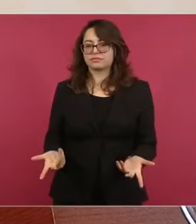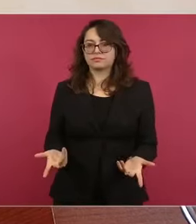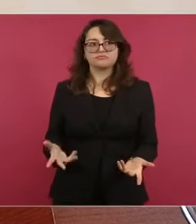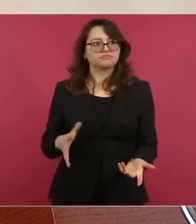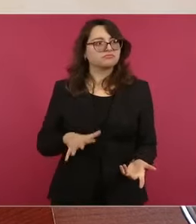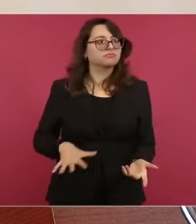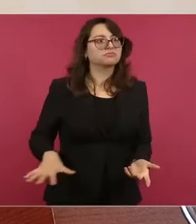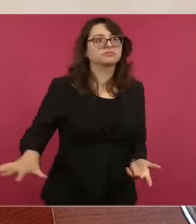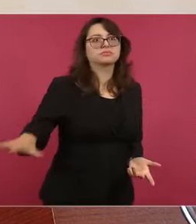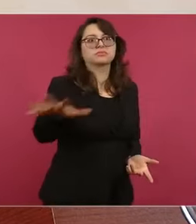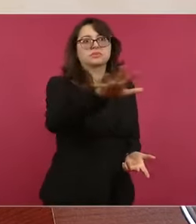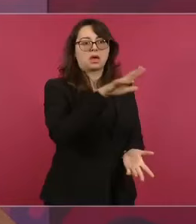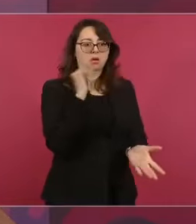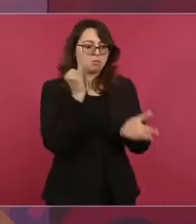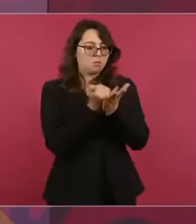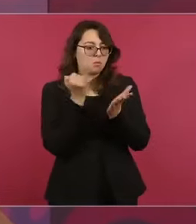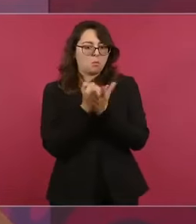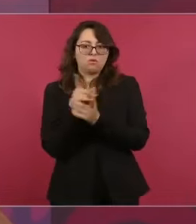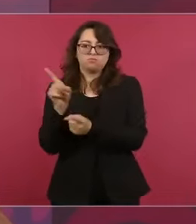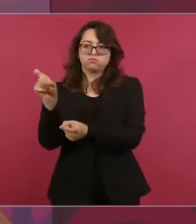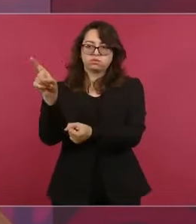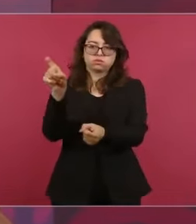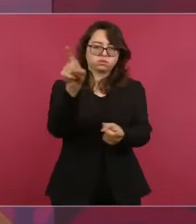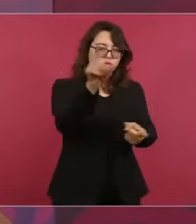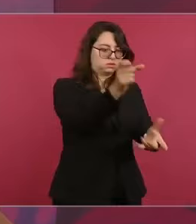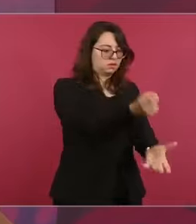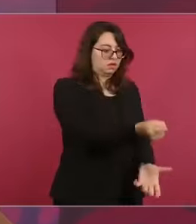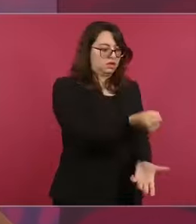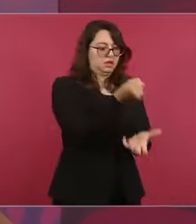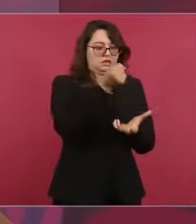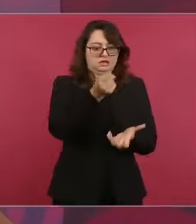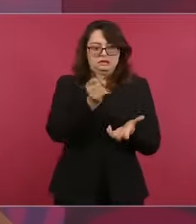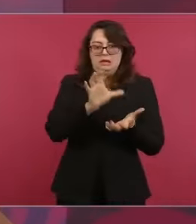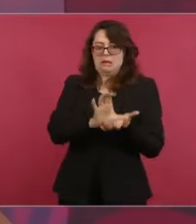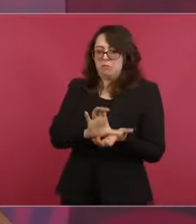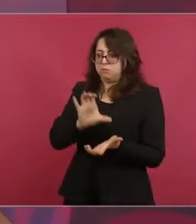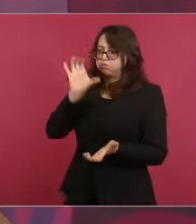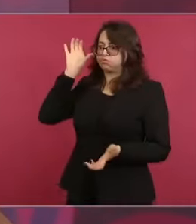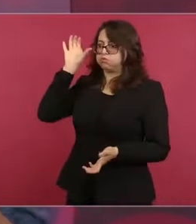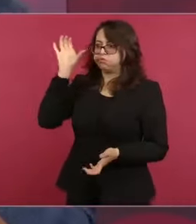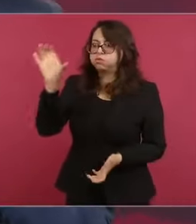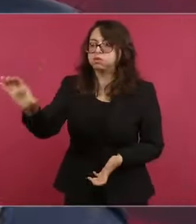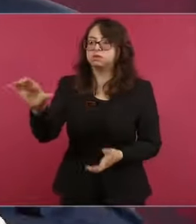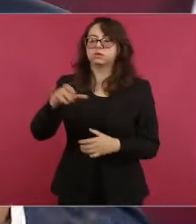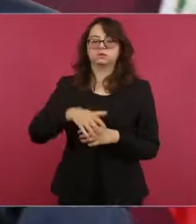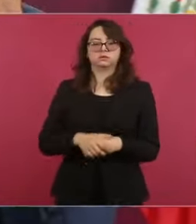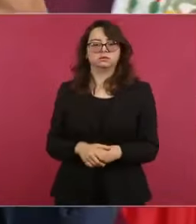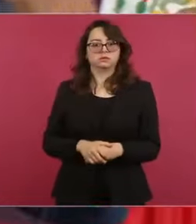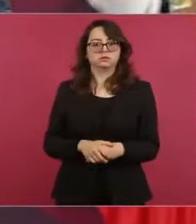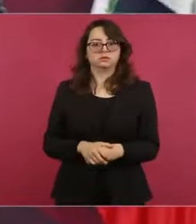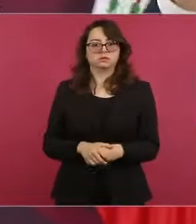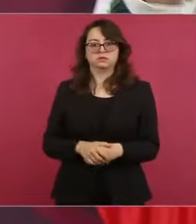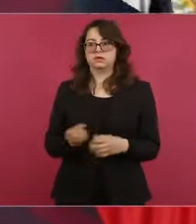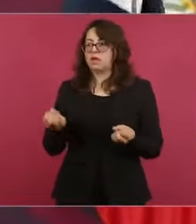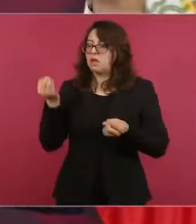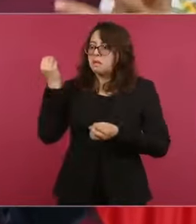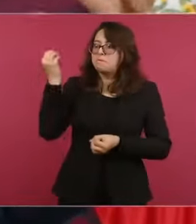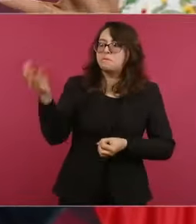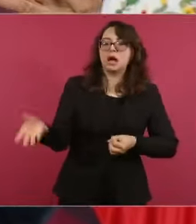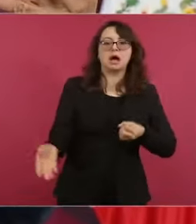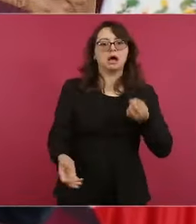se te atiende